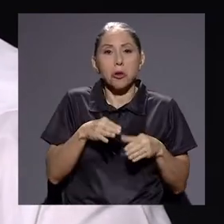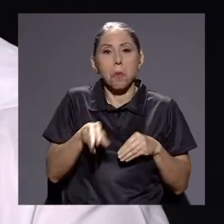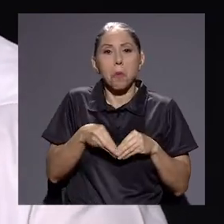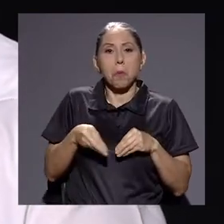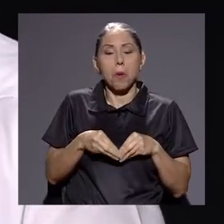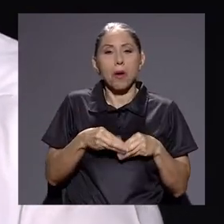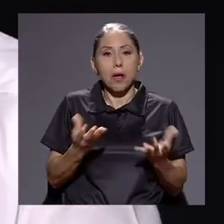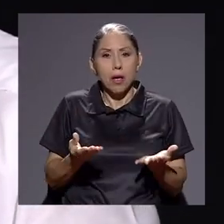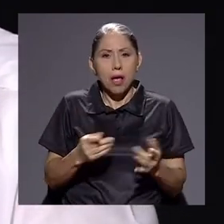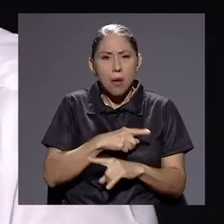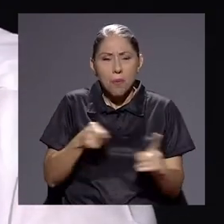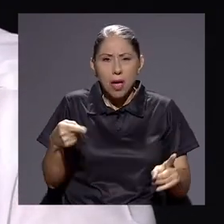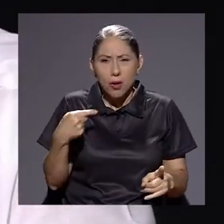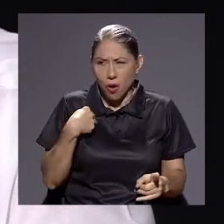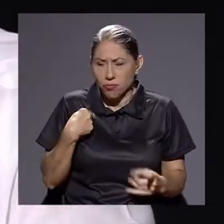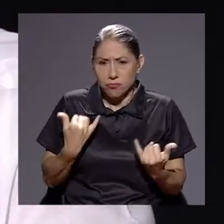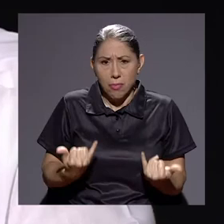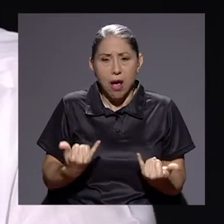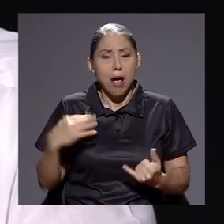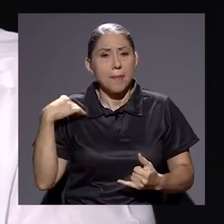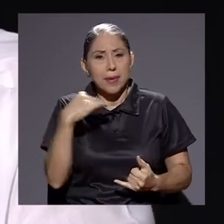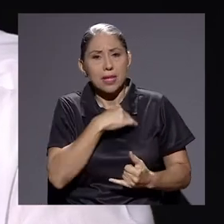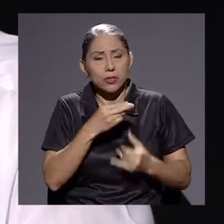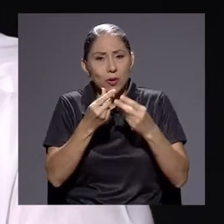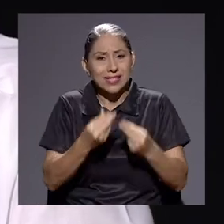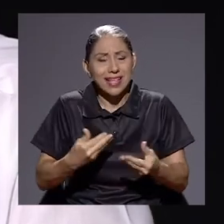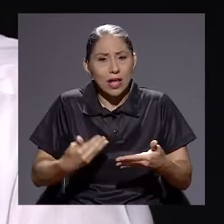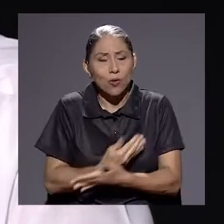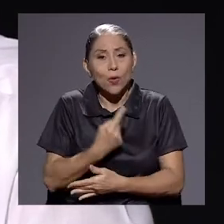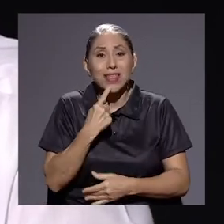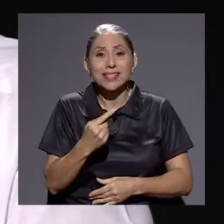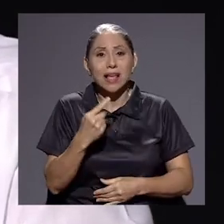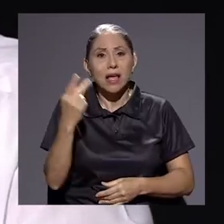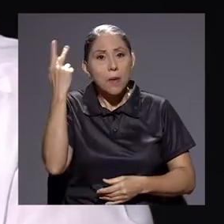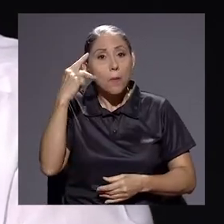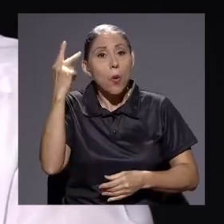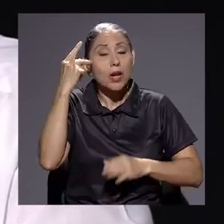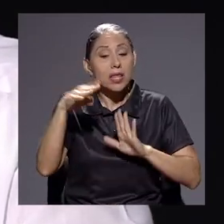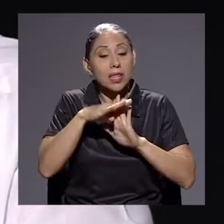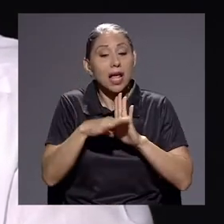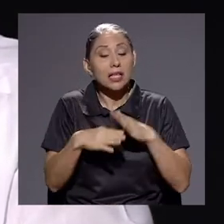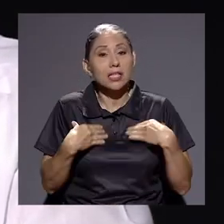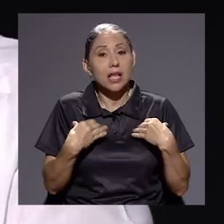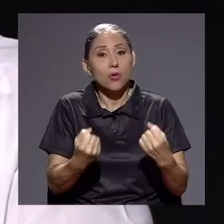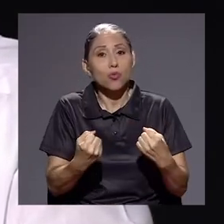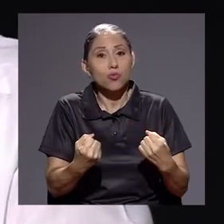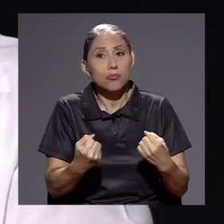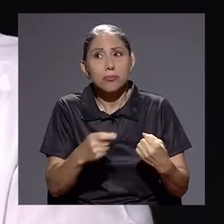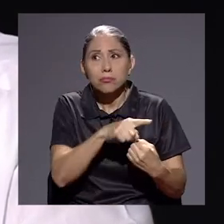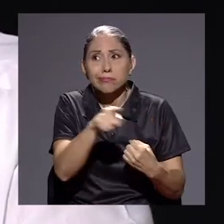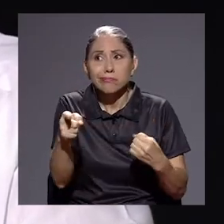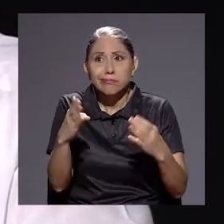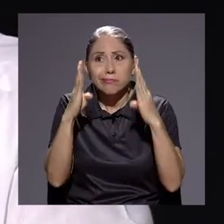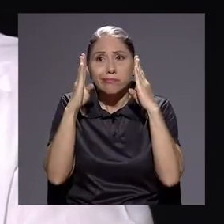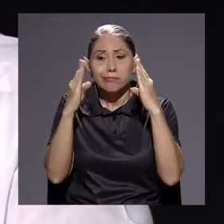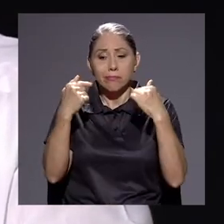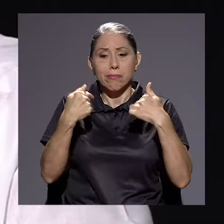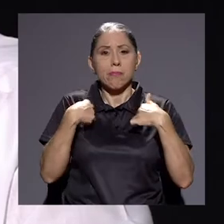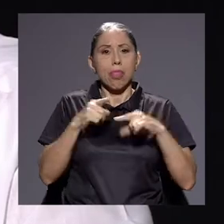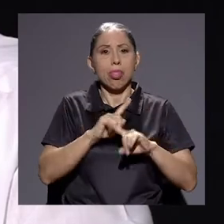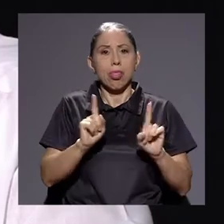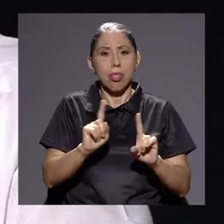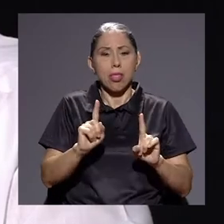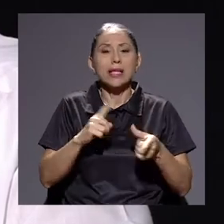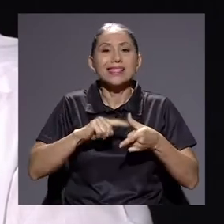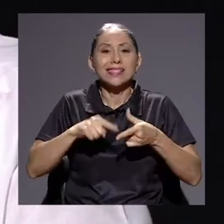Todavía no se cree, señor, que el ministro de Hacienda nuevo dice las políticas que se hacen de salud yo no soy tomado en cuenta. Eso dice mucho que hace